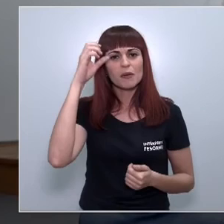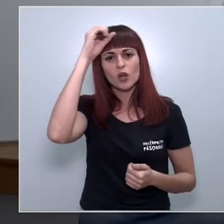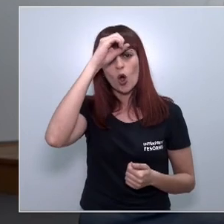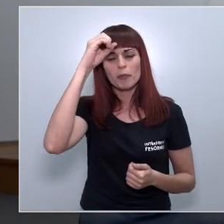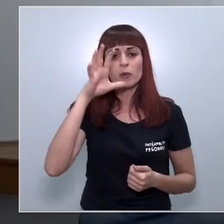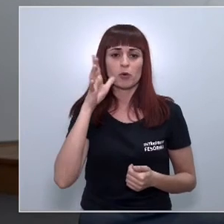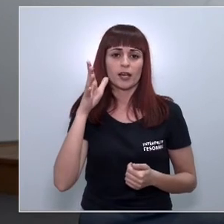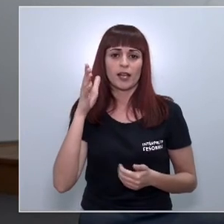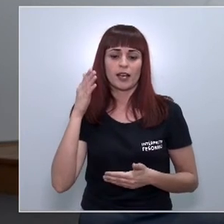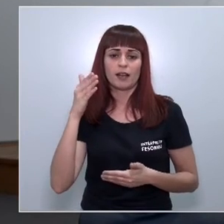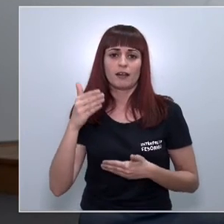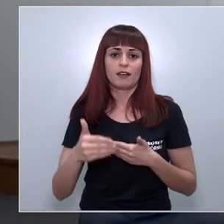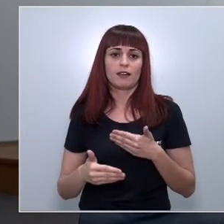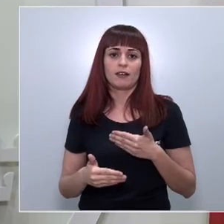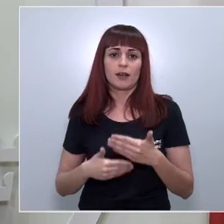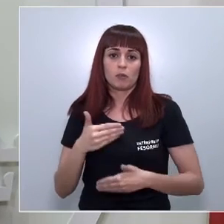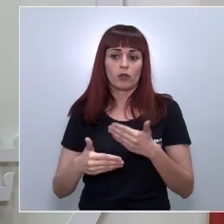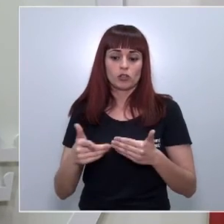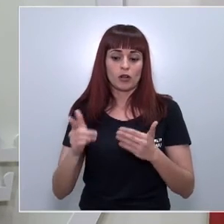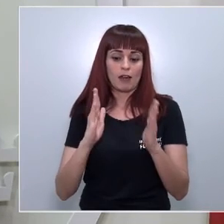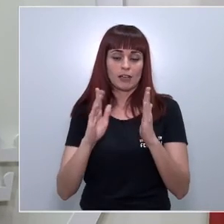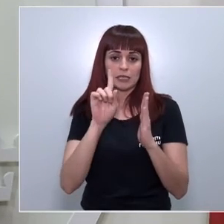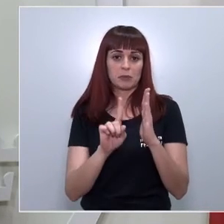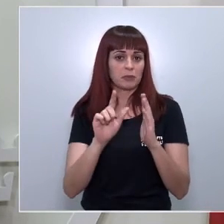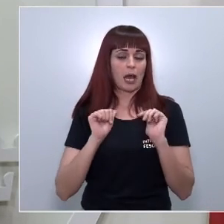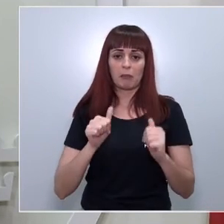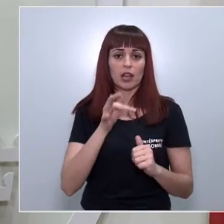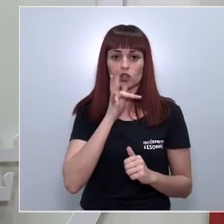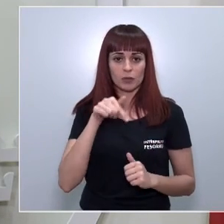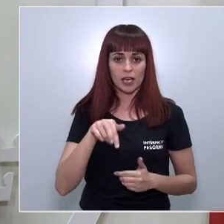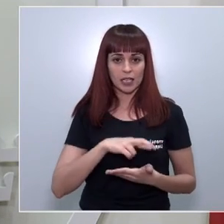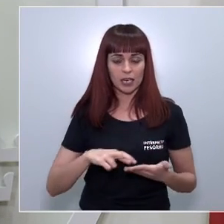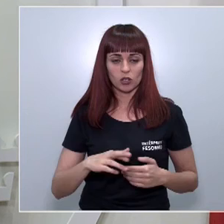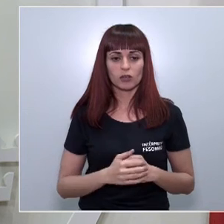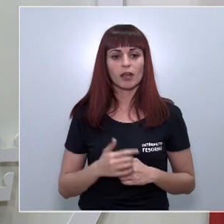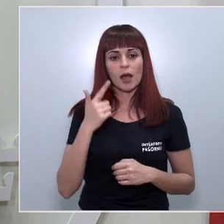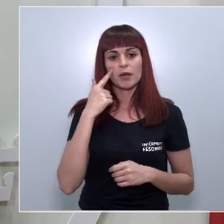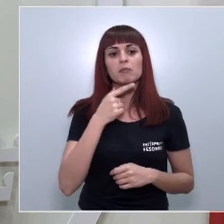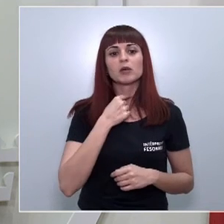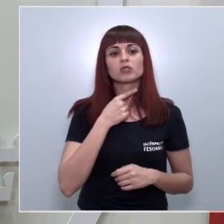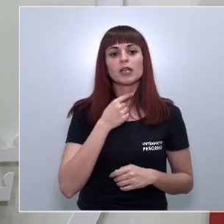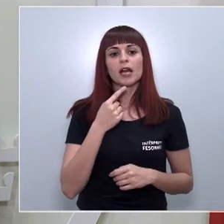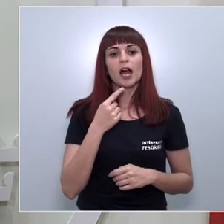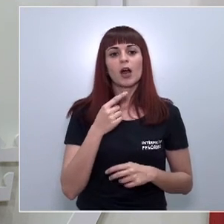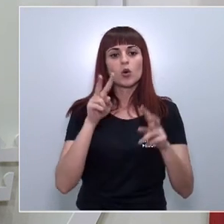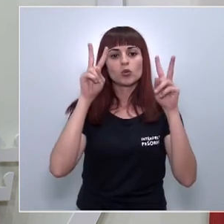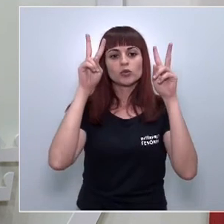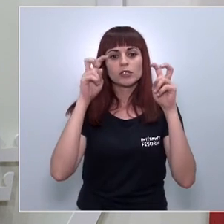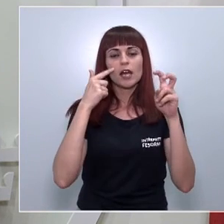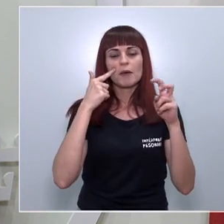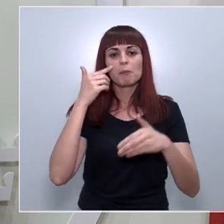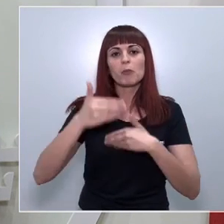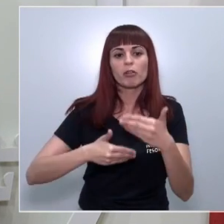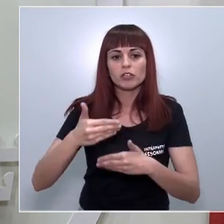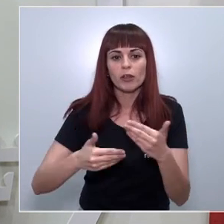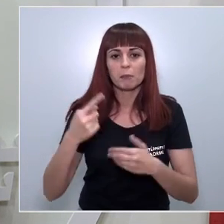el proceso de primarias todavía ni siquiera ha empezado aquí en la región Bueno es que me gustaría puntualizar una cuestión y es que no va a existir un proceso de